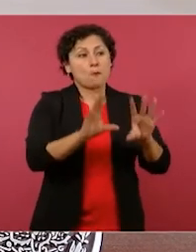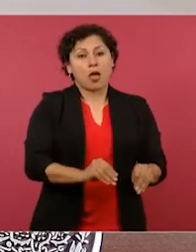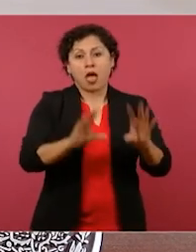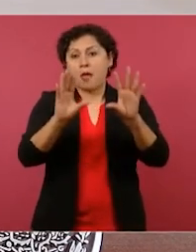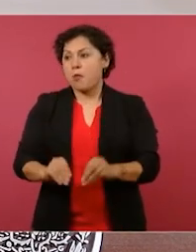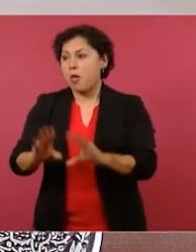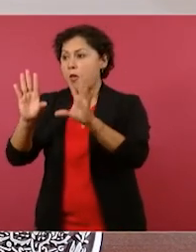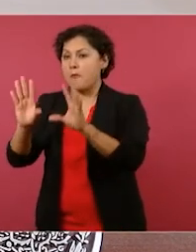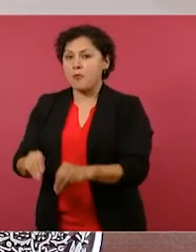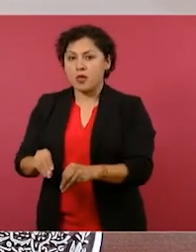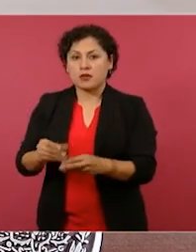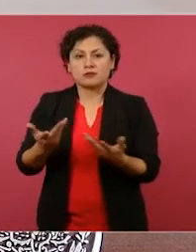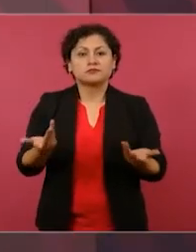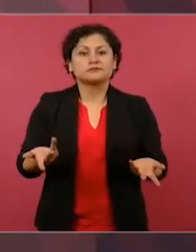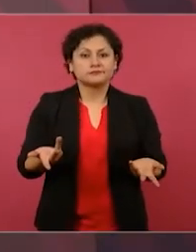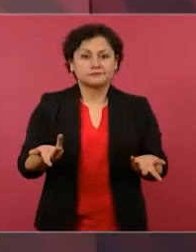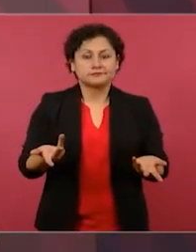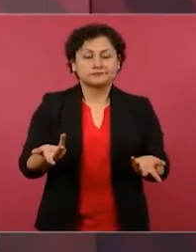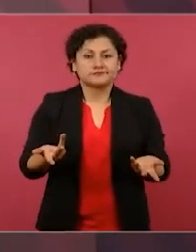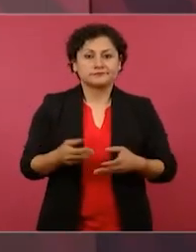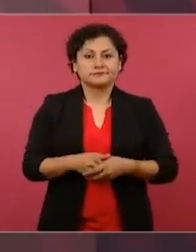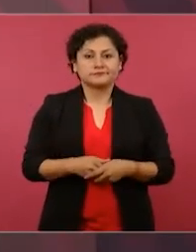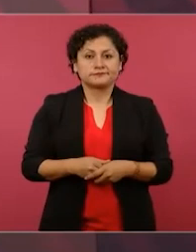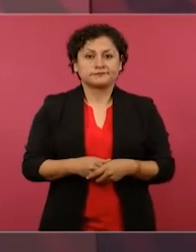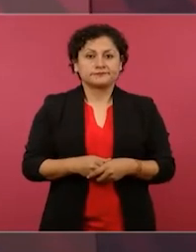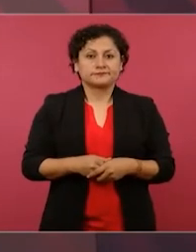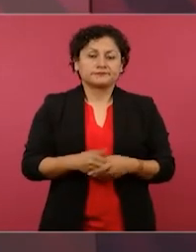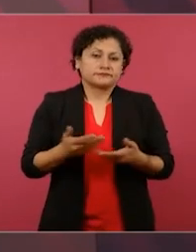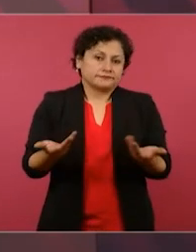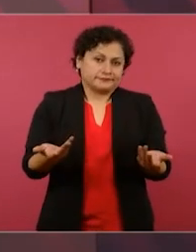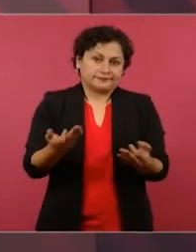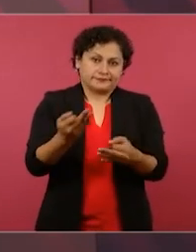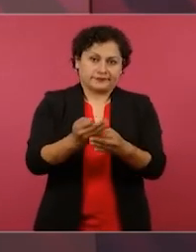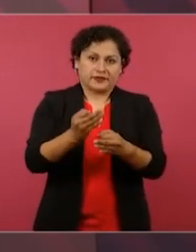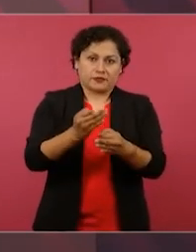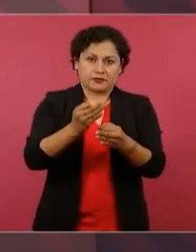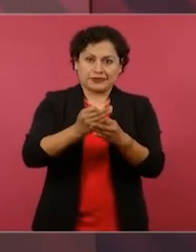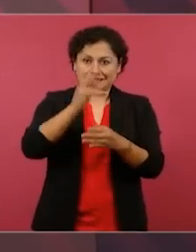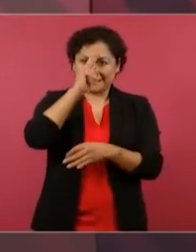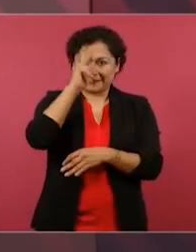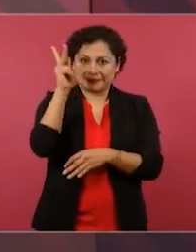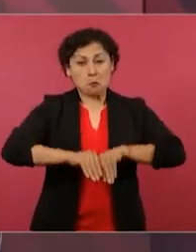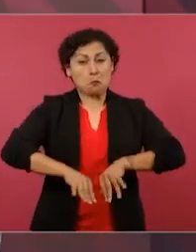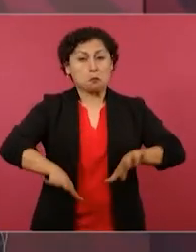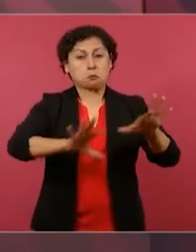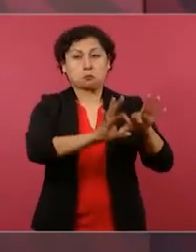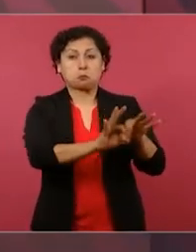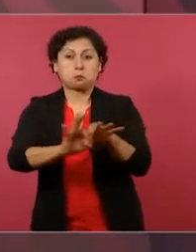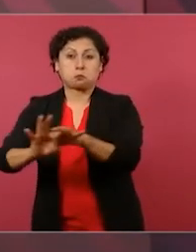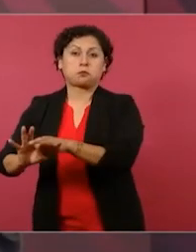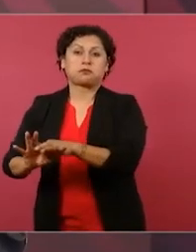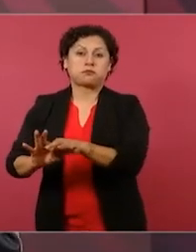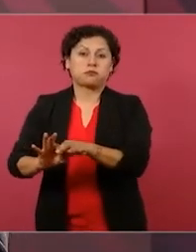sobre todo por esta situación del calor. Entonces,